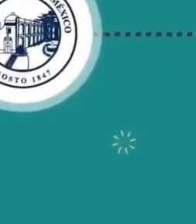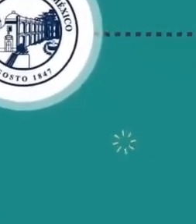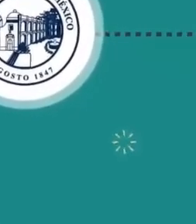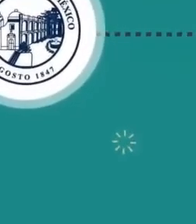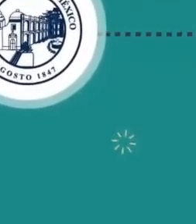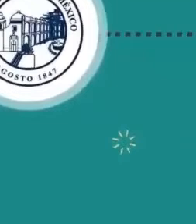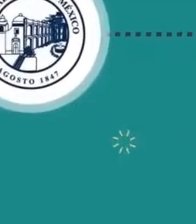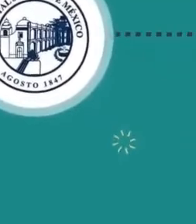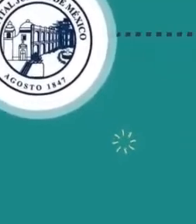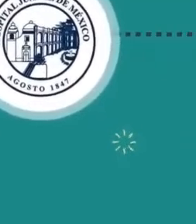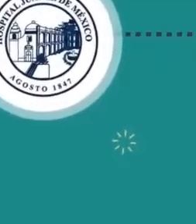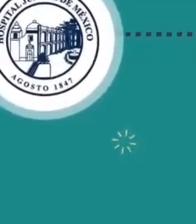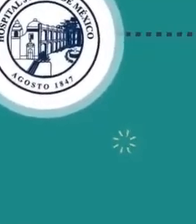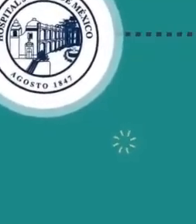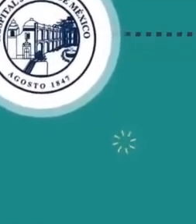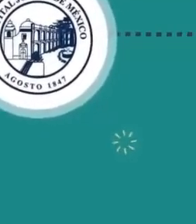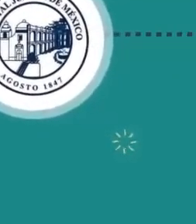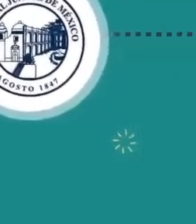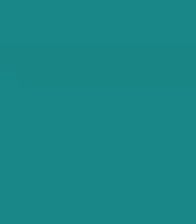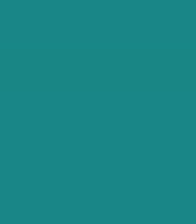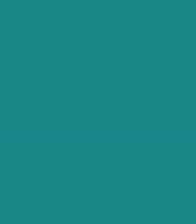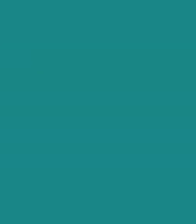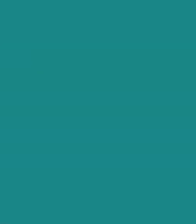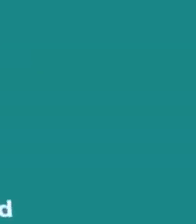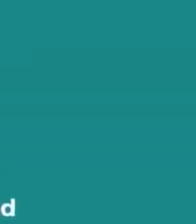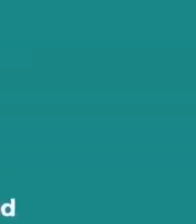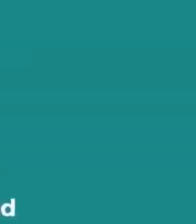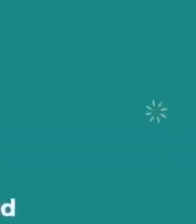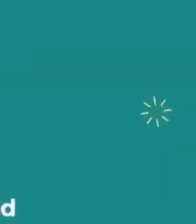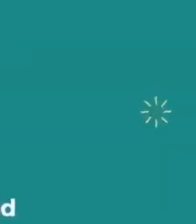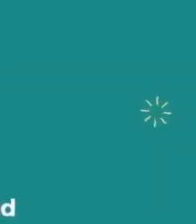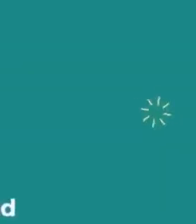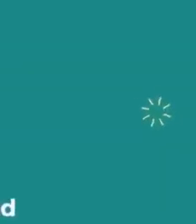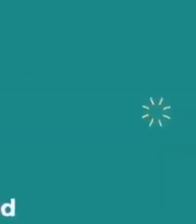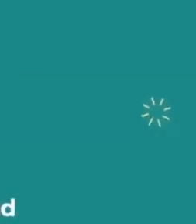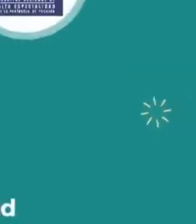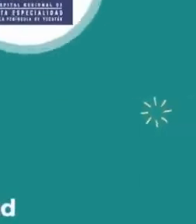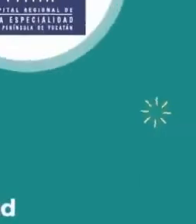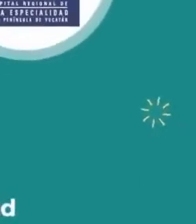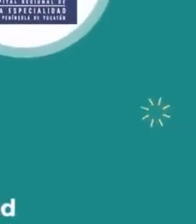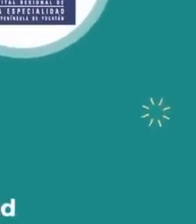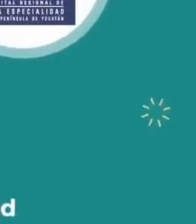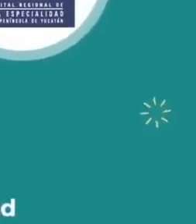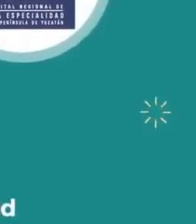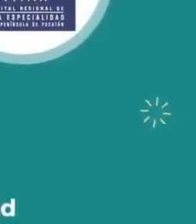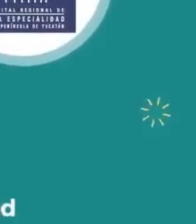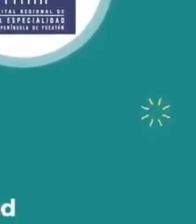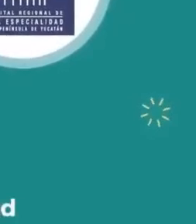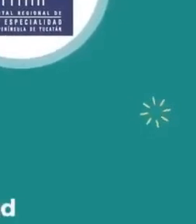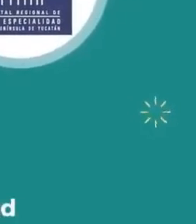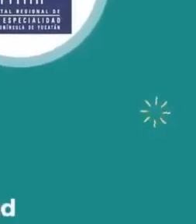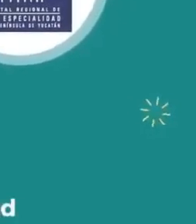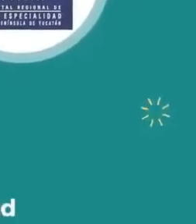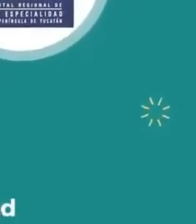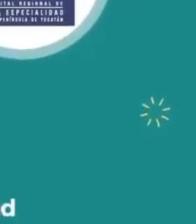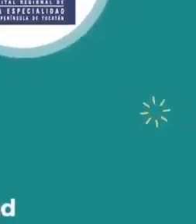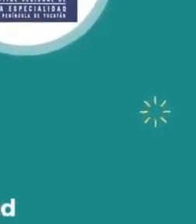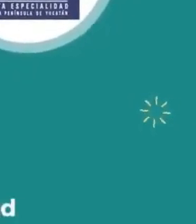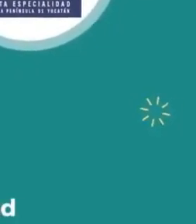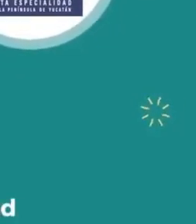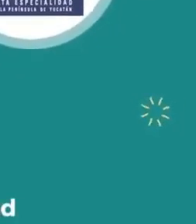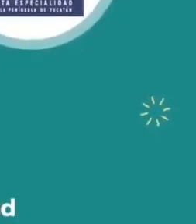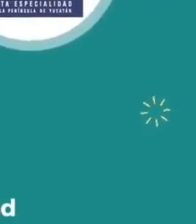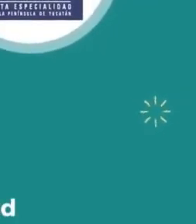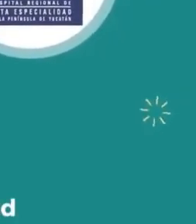Gea González, el Hospital Juárez y Hospitales Regionales de Alta Especialidad de Ixtapaluca,